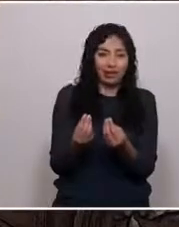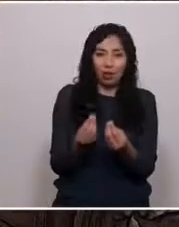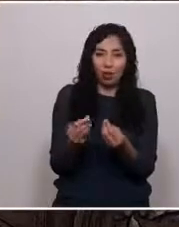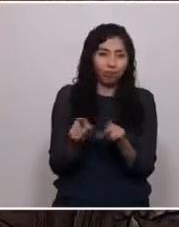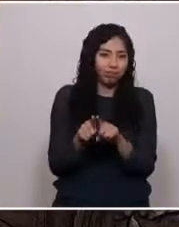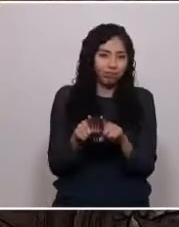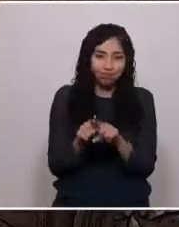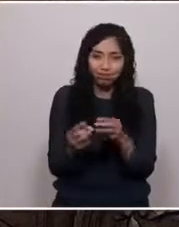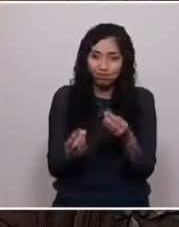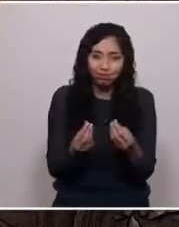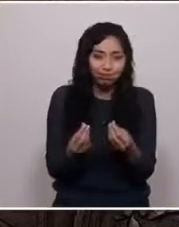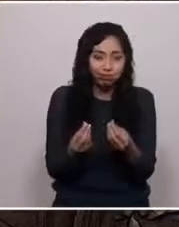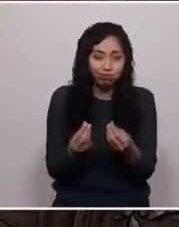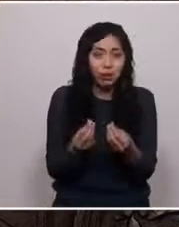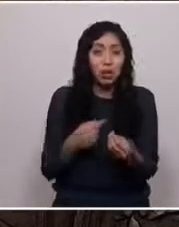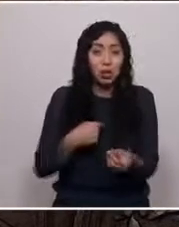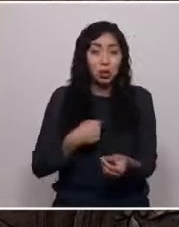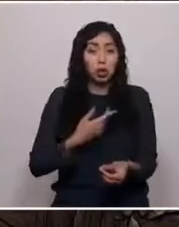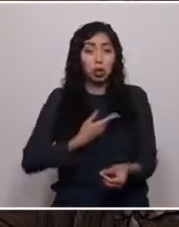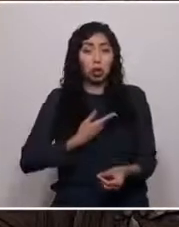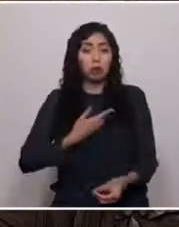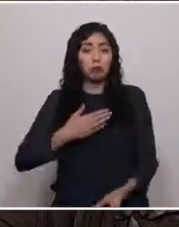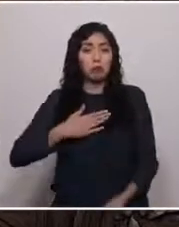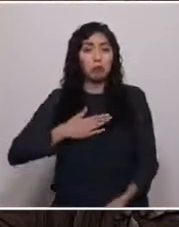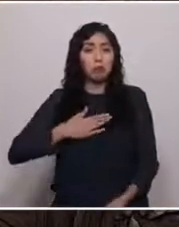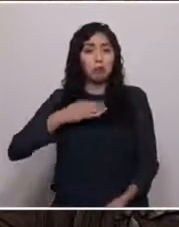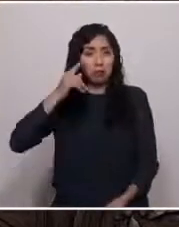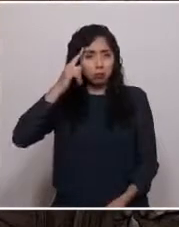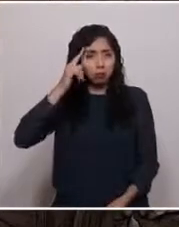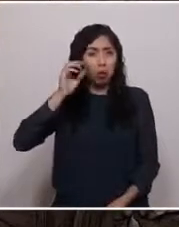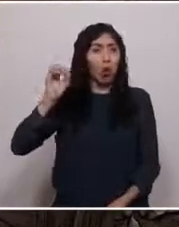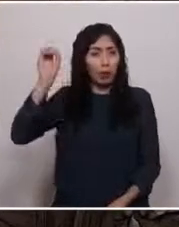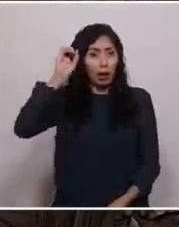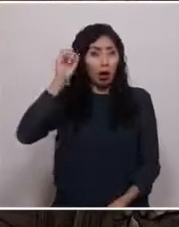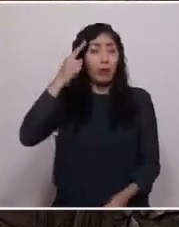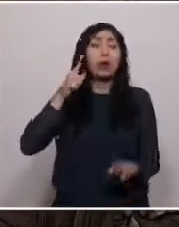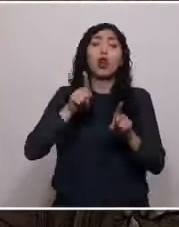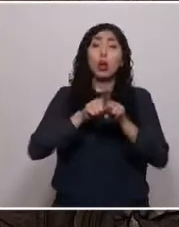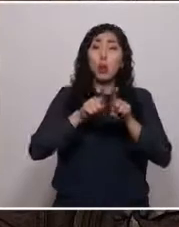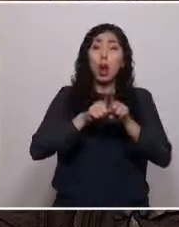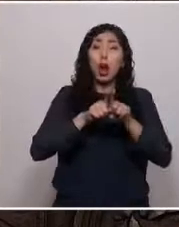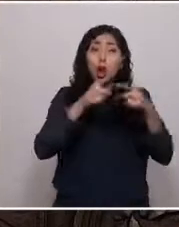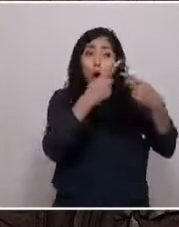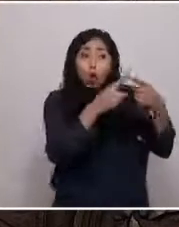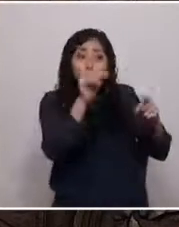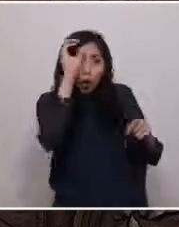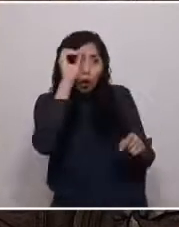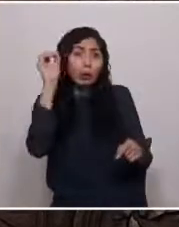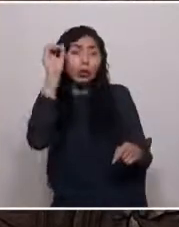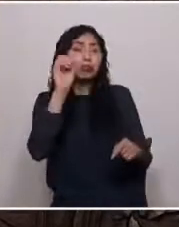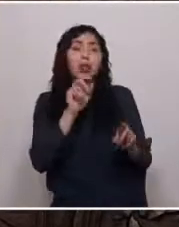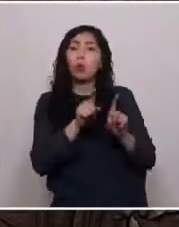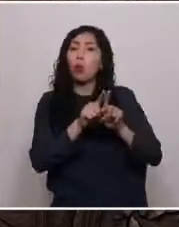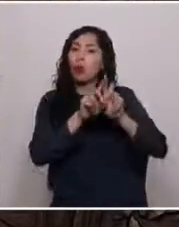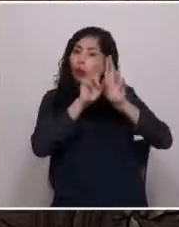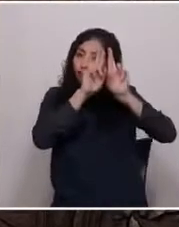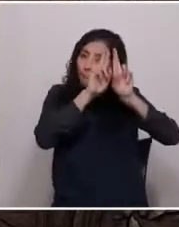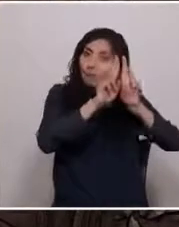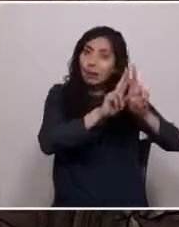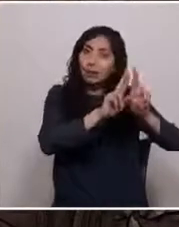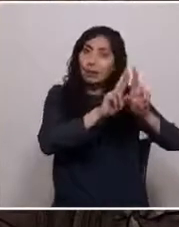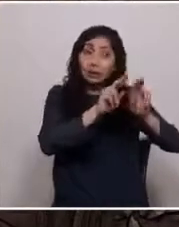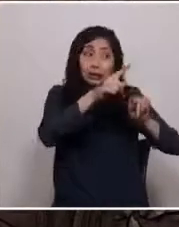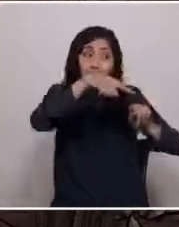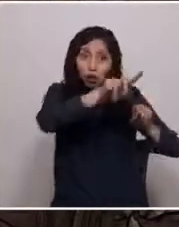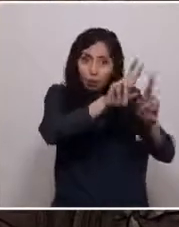tengo mis convicciones, pero estoy dispuesto a respetar posiciones ajenas en la misma medida en que